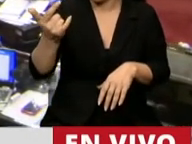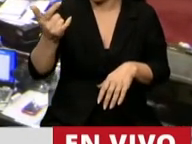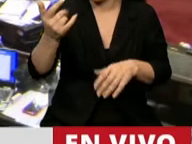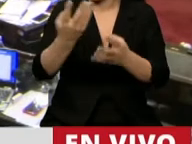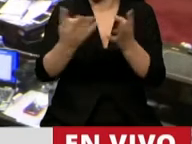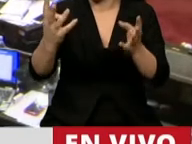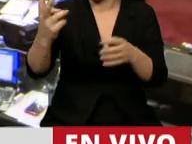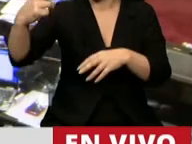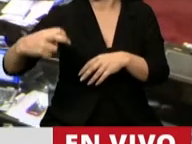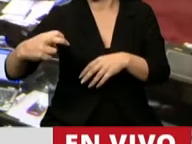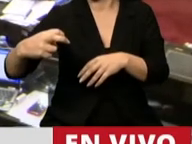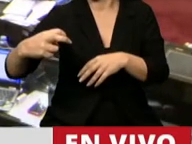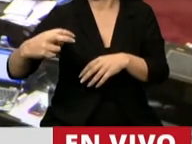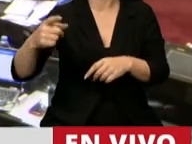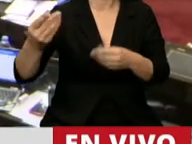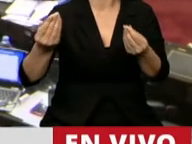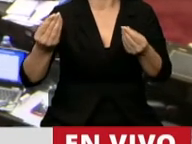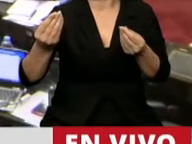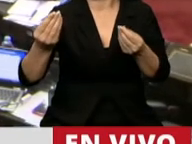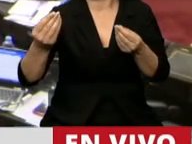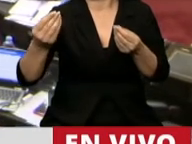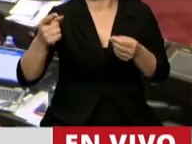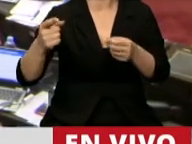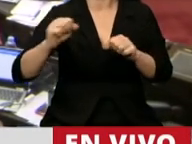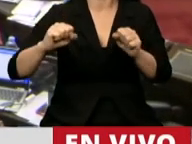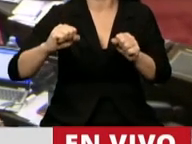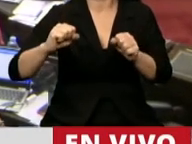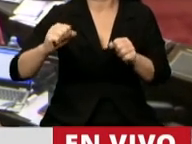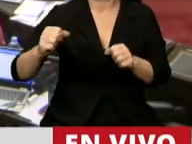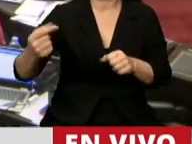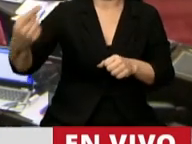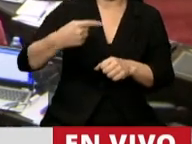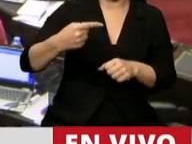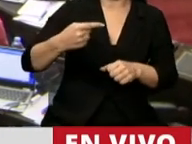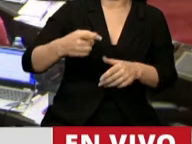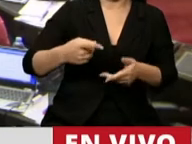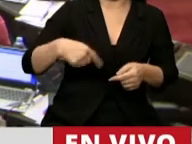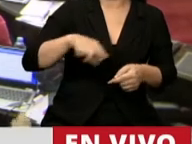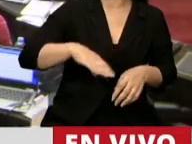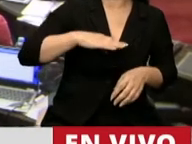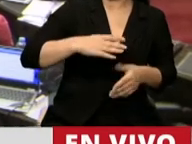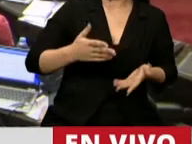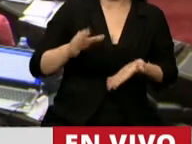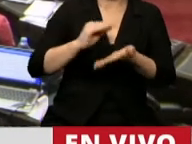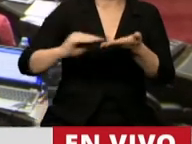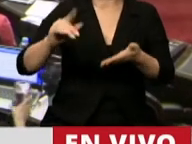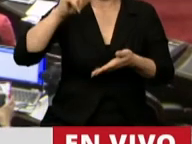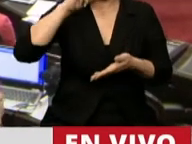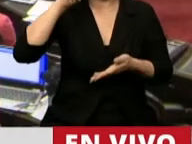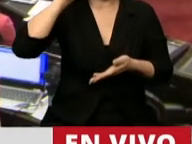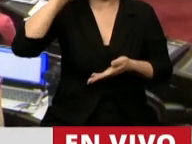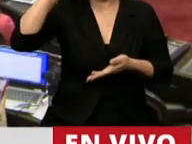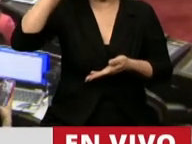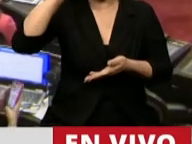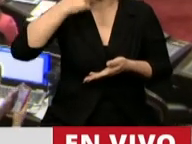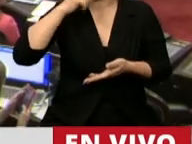lo único que le da lugar es agraviar, a ofender. El diputado Iglesias, cuando se